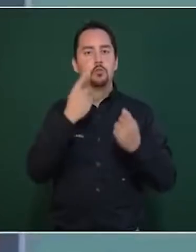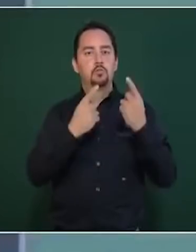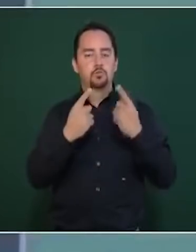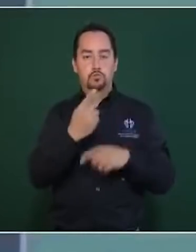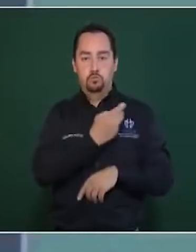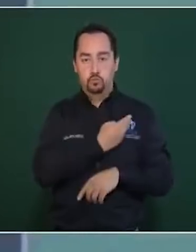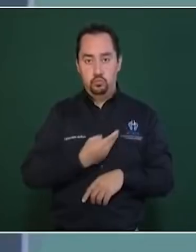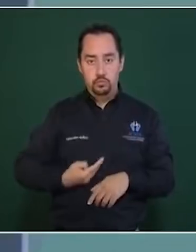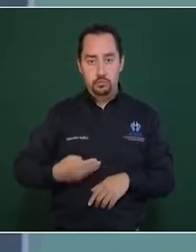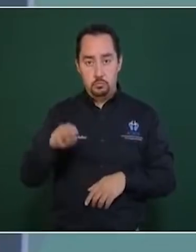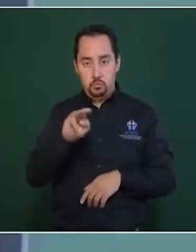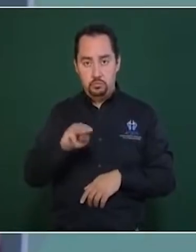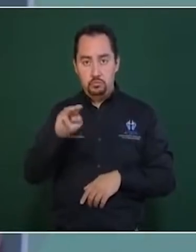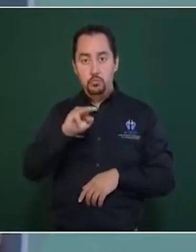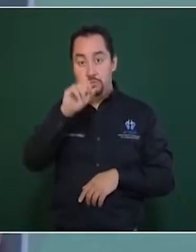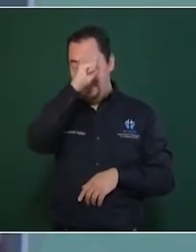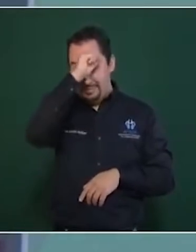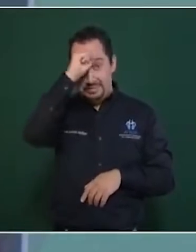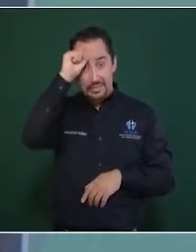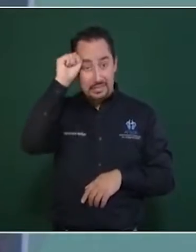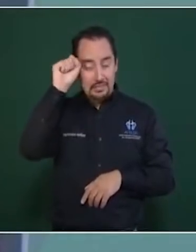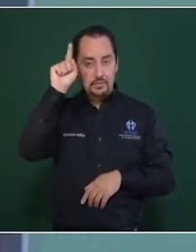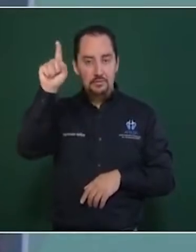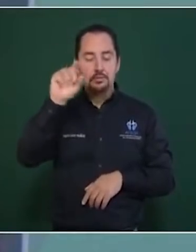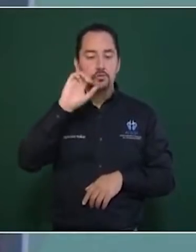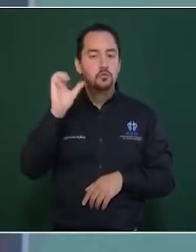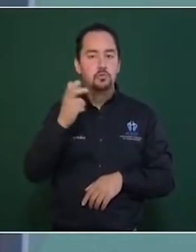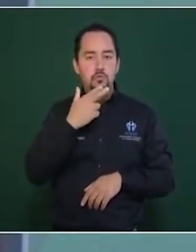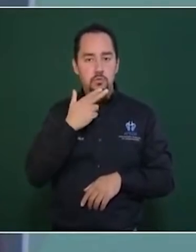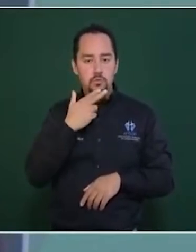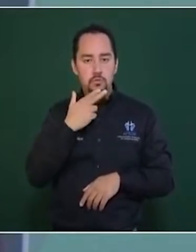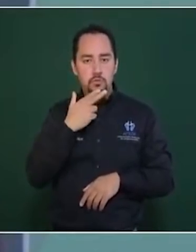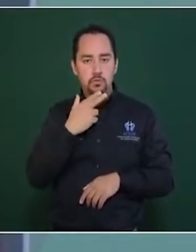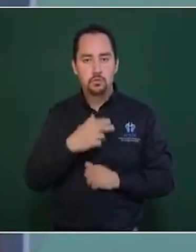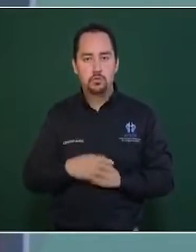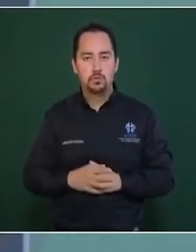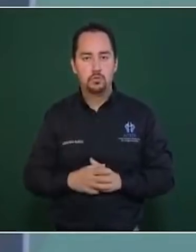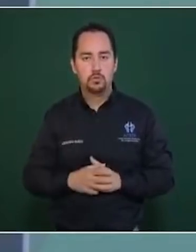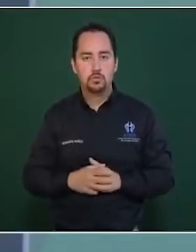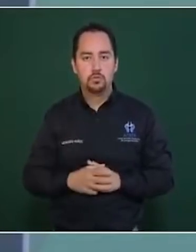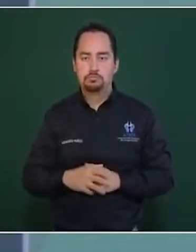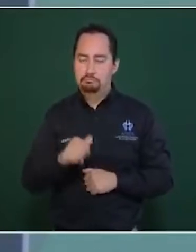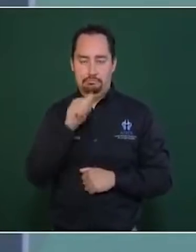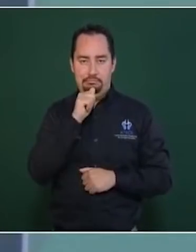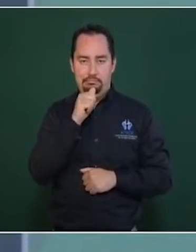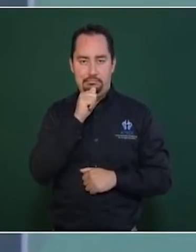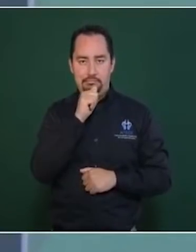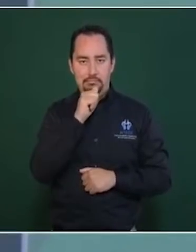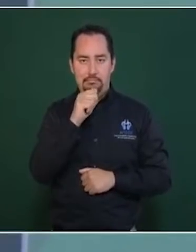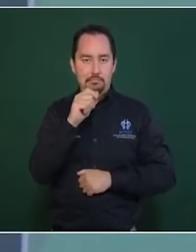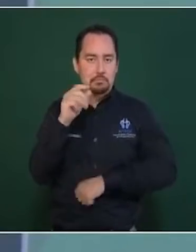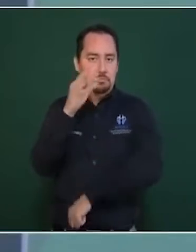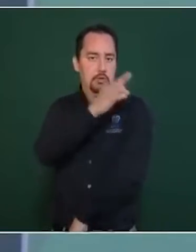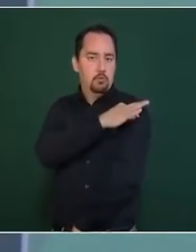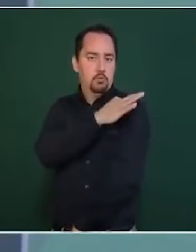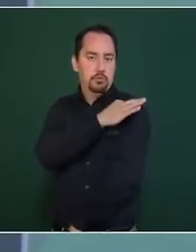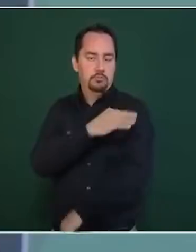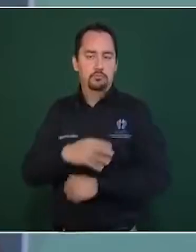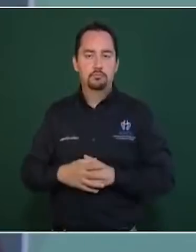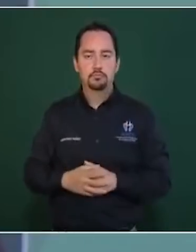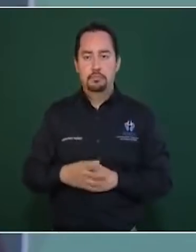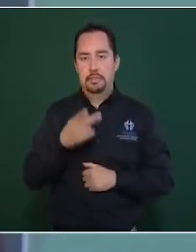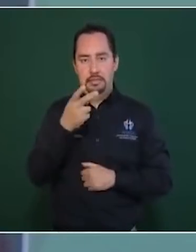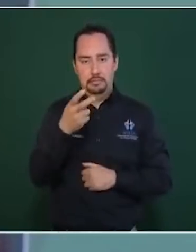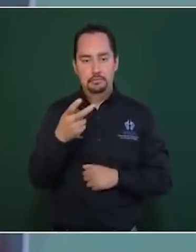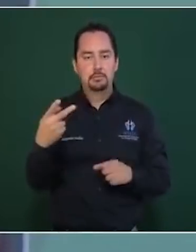municipios de la sierra de Chihuahua que todavía no se han vacunado. Esto nos pasa